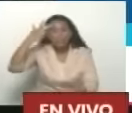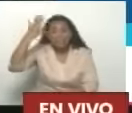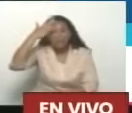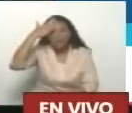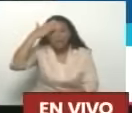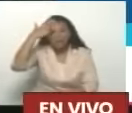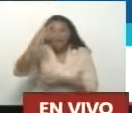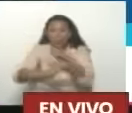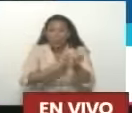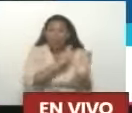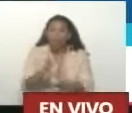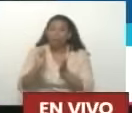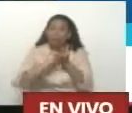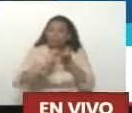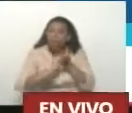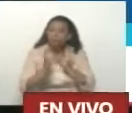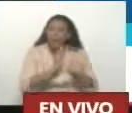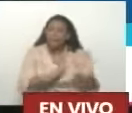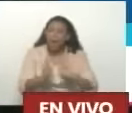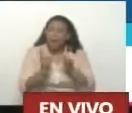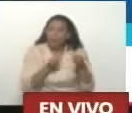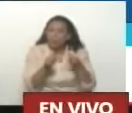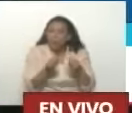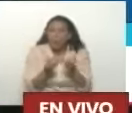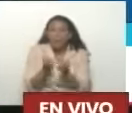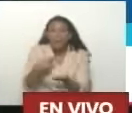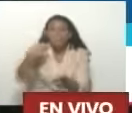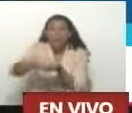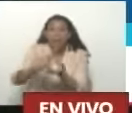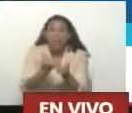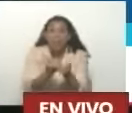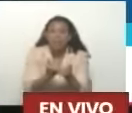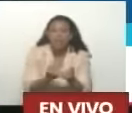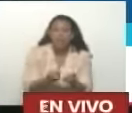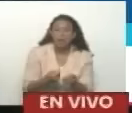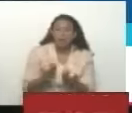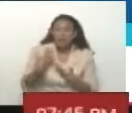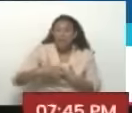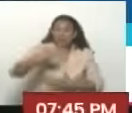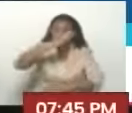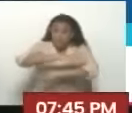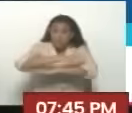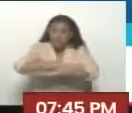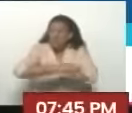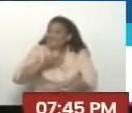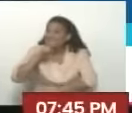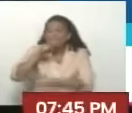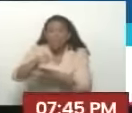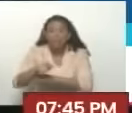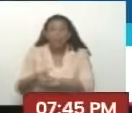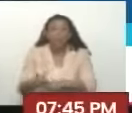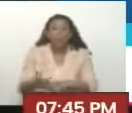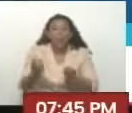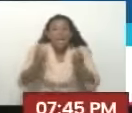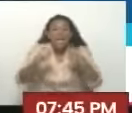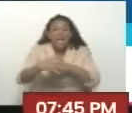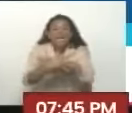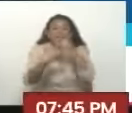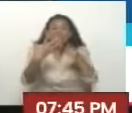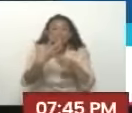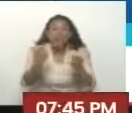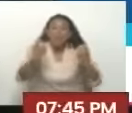Planificadores Financiadores Y actores Directos De cinco